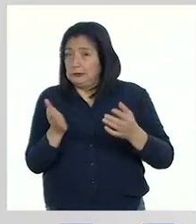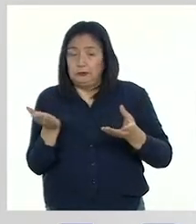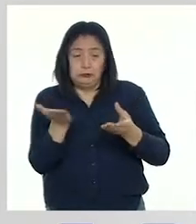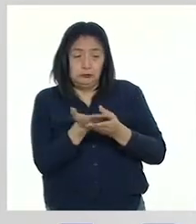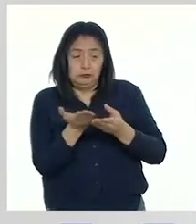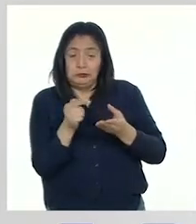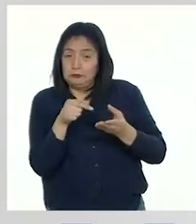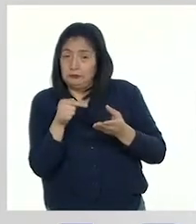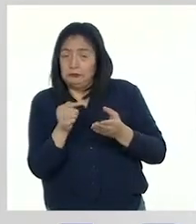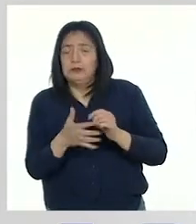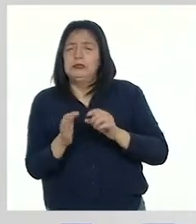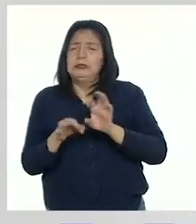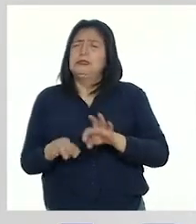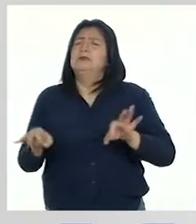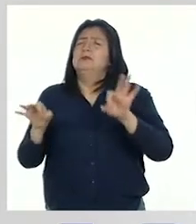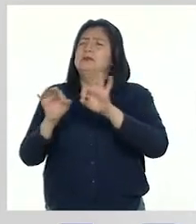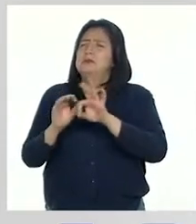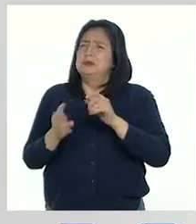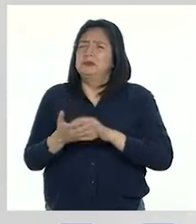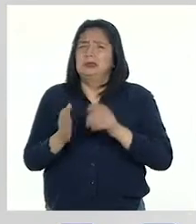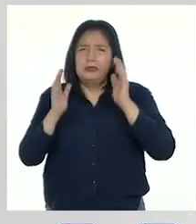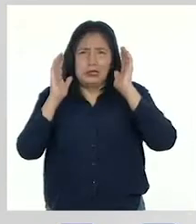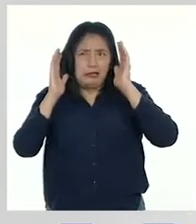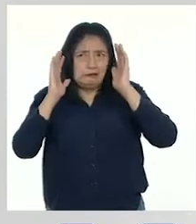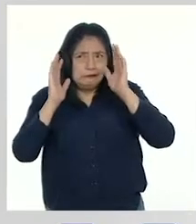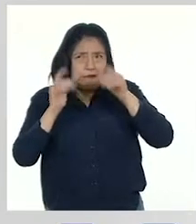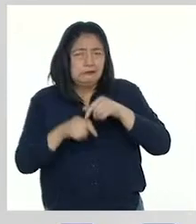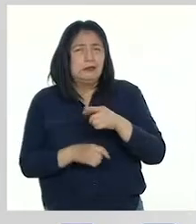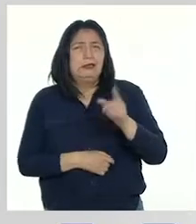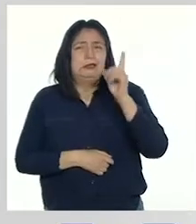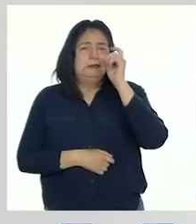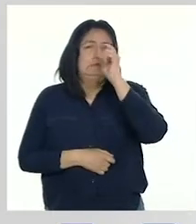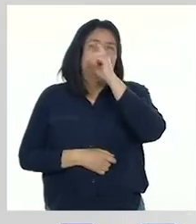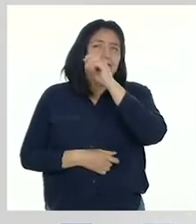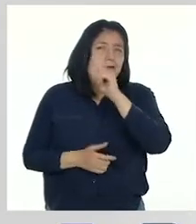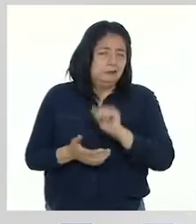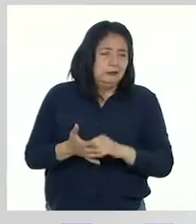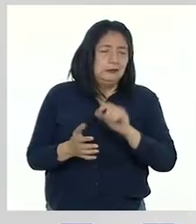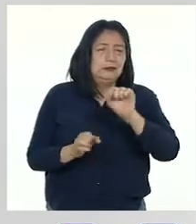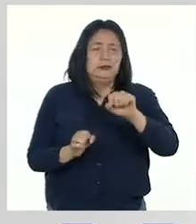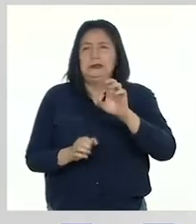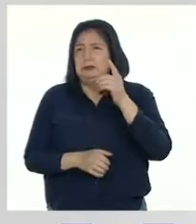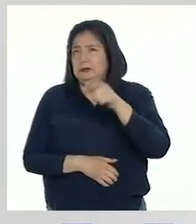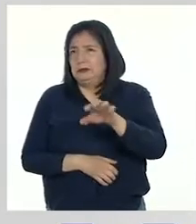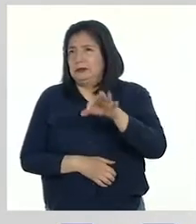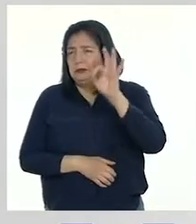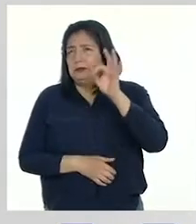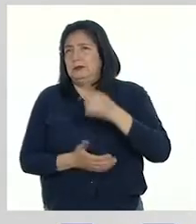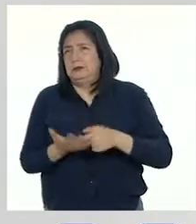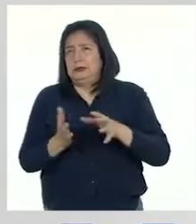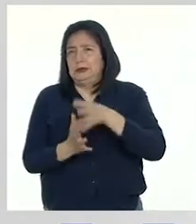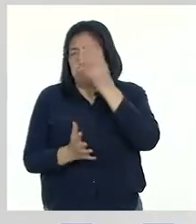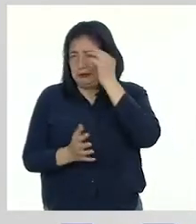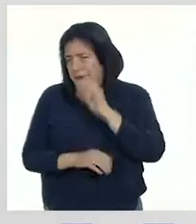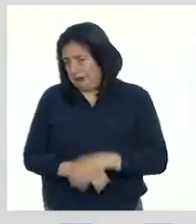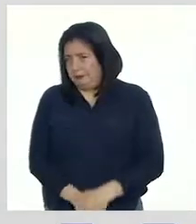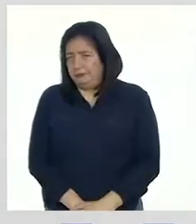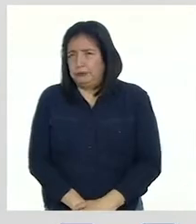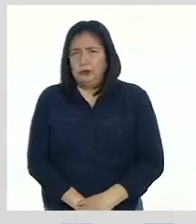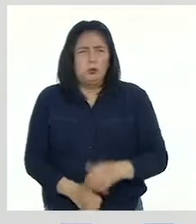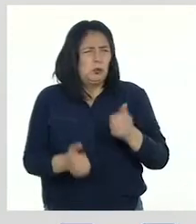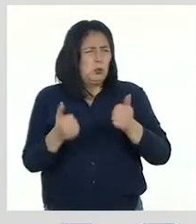portafolio, es importante prestar atención a las dificultades que han encontrado para su aprendizaje.